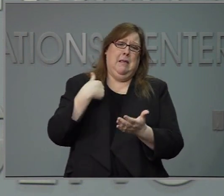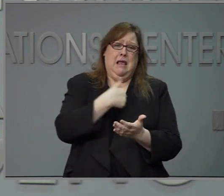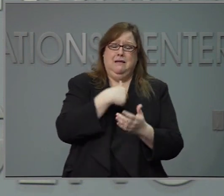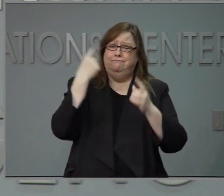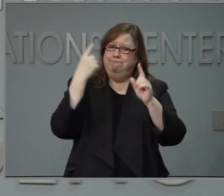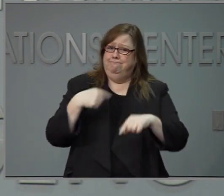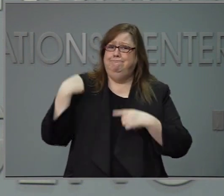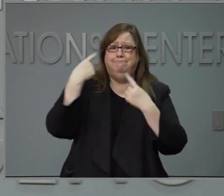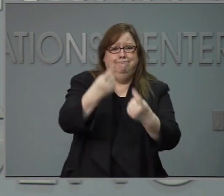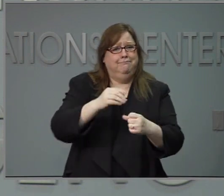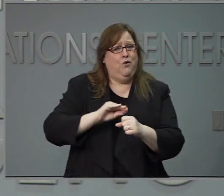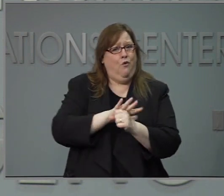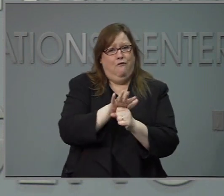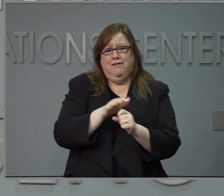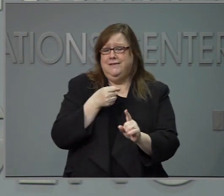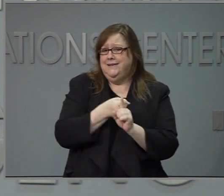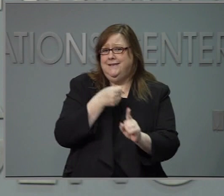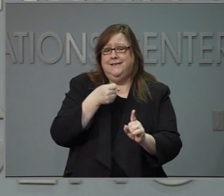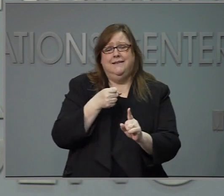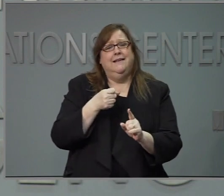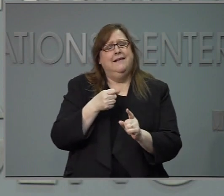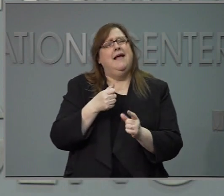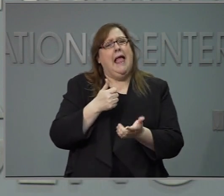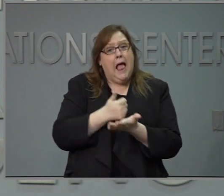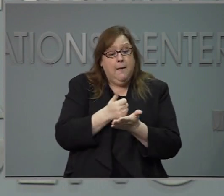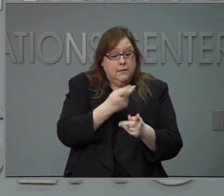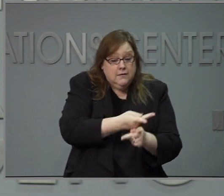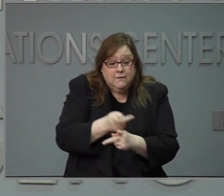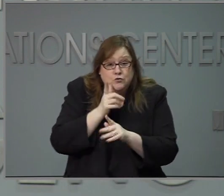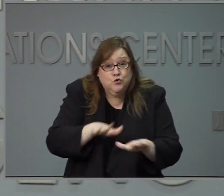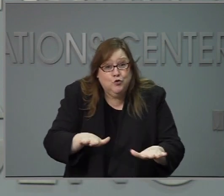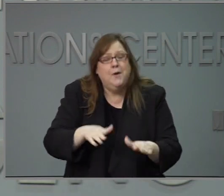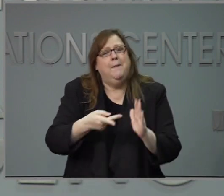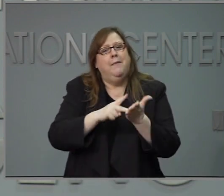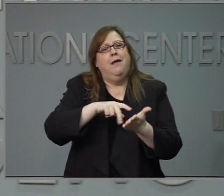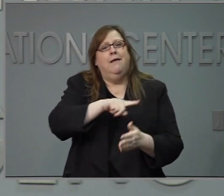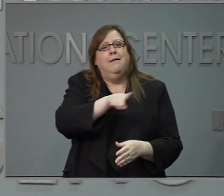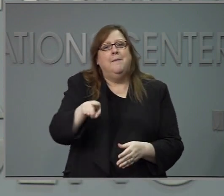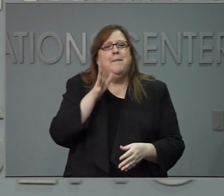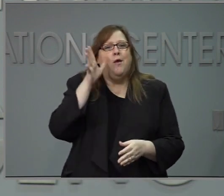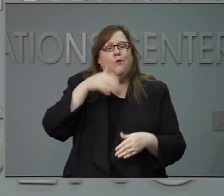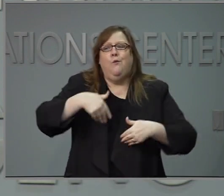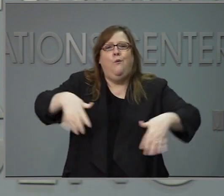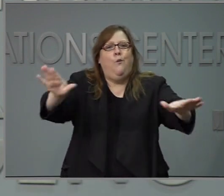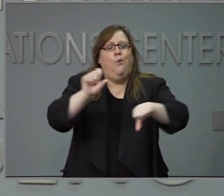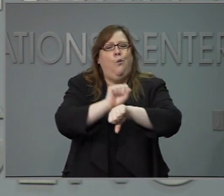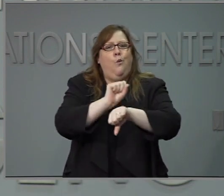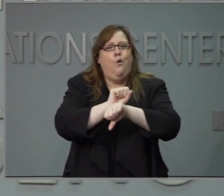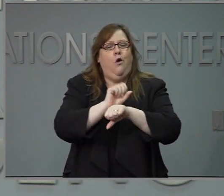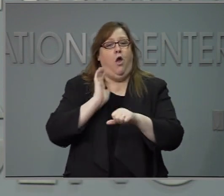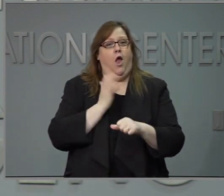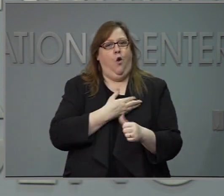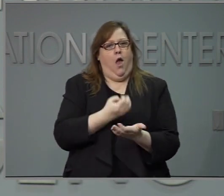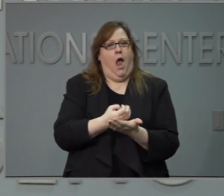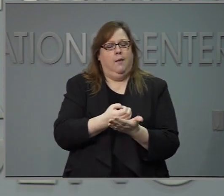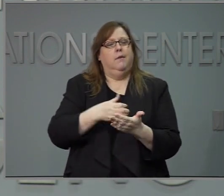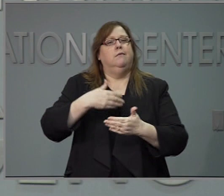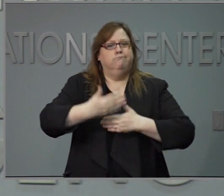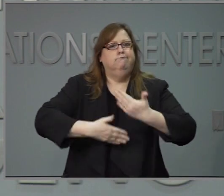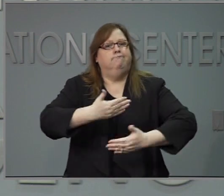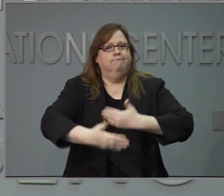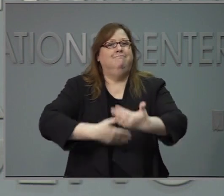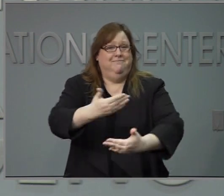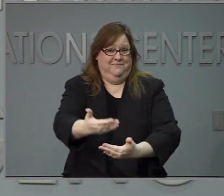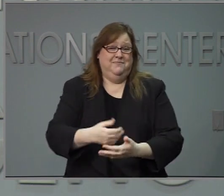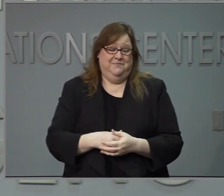otros trabajadores pudieran mantener la economía en curso y la seguridad pública. Un sistema de atención infantil fuerte y seguro